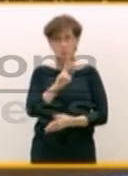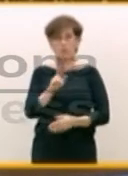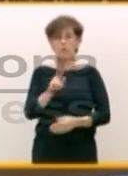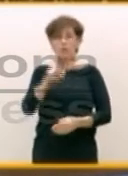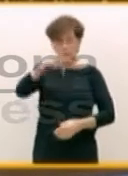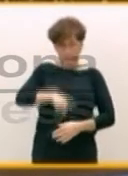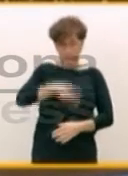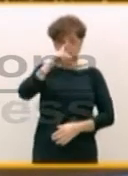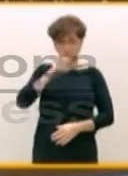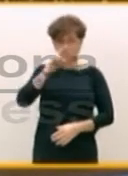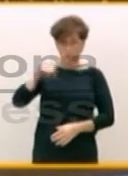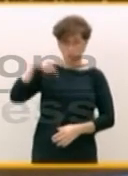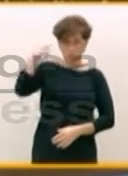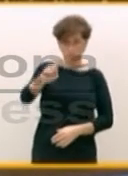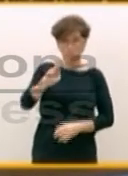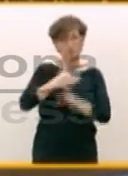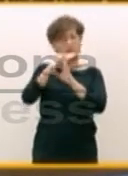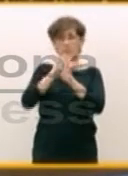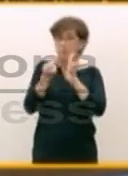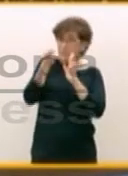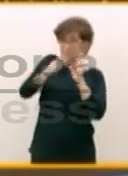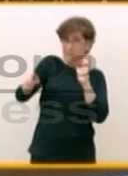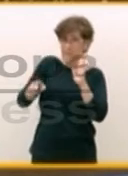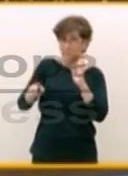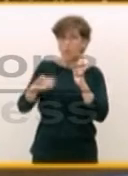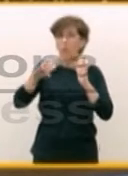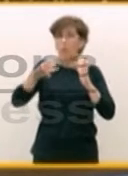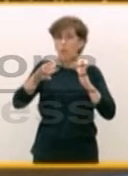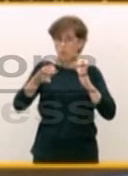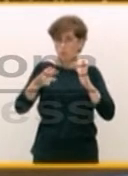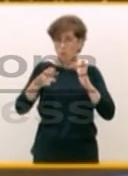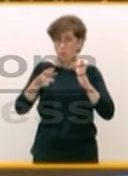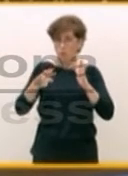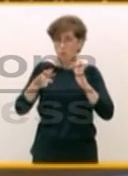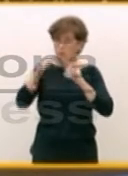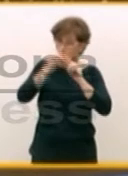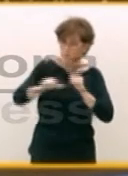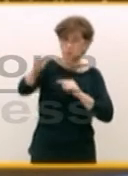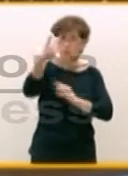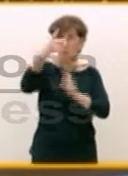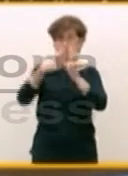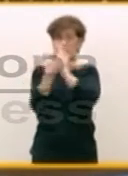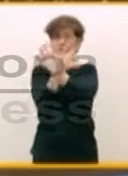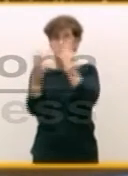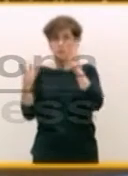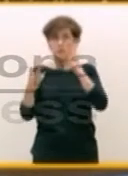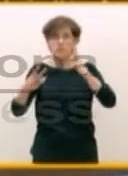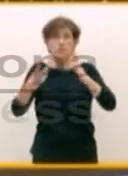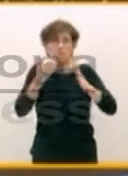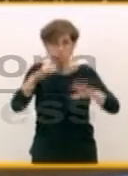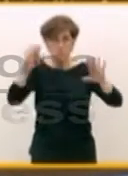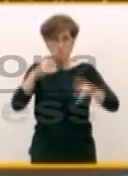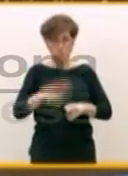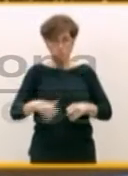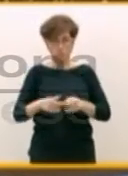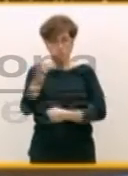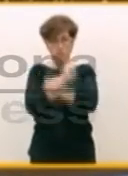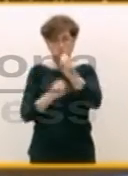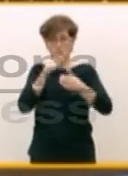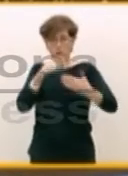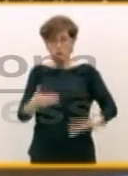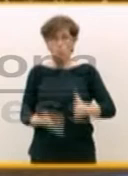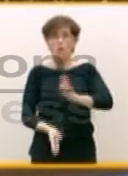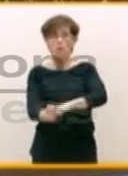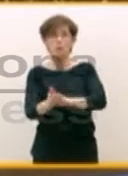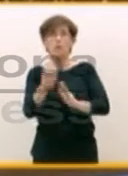16 con un nivel similar al actual y a partir del 17 todo eso si seguimos haciendo la política económica actual. Claro, si se cambia la política